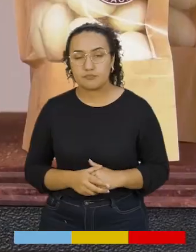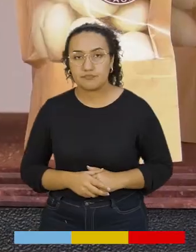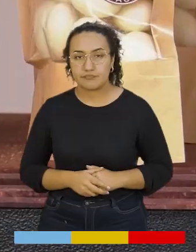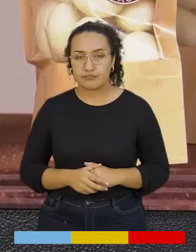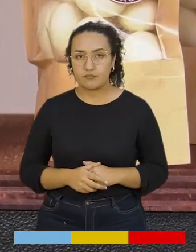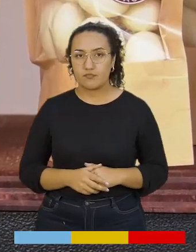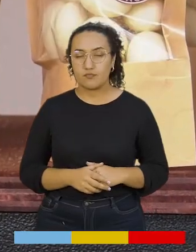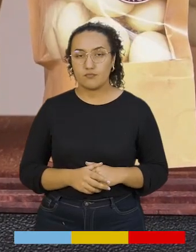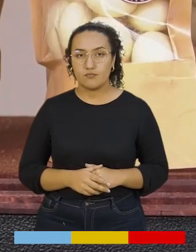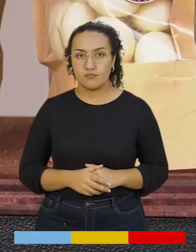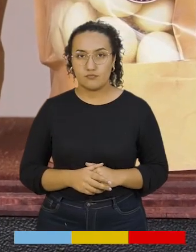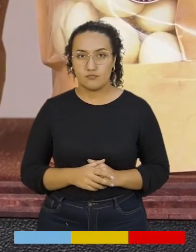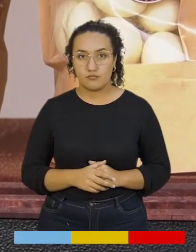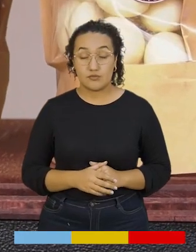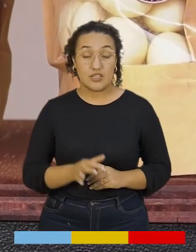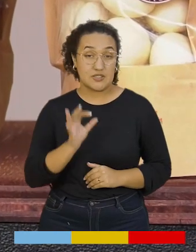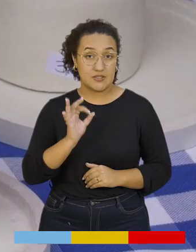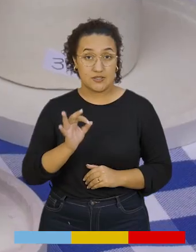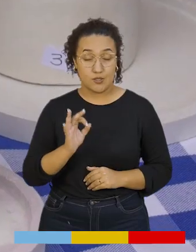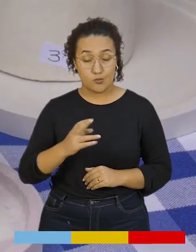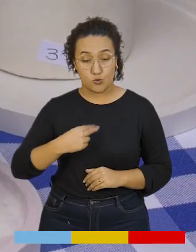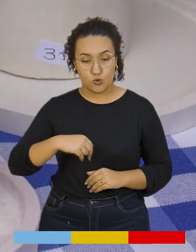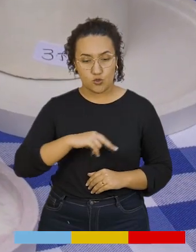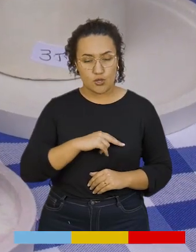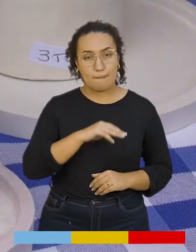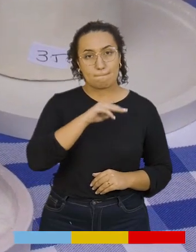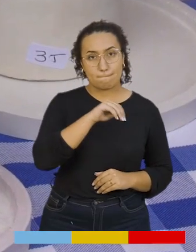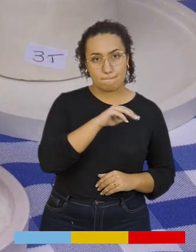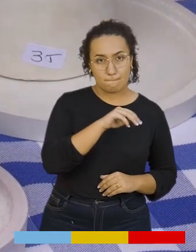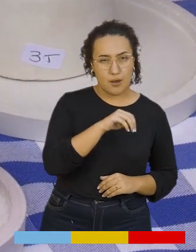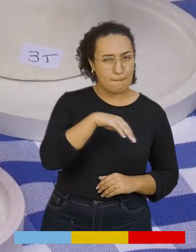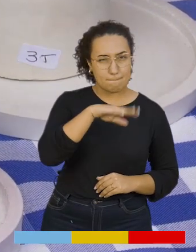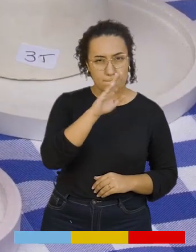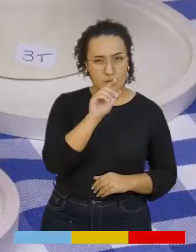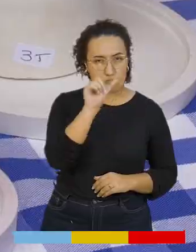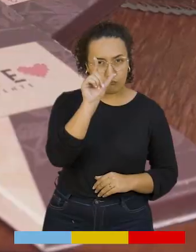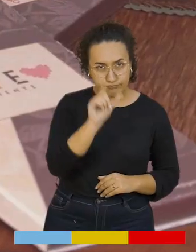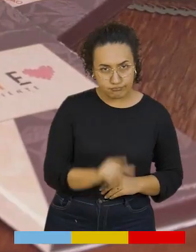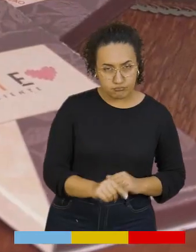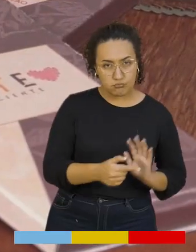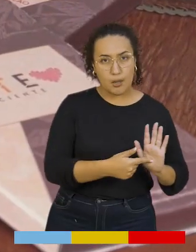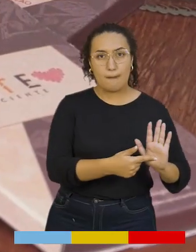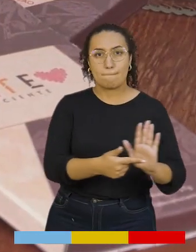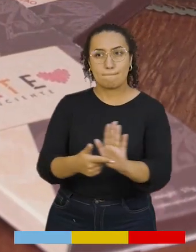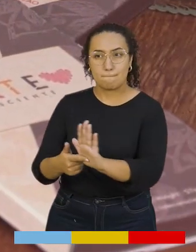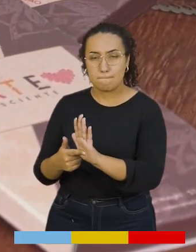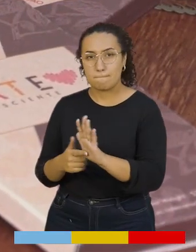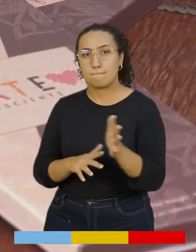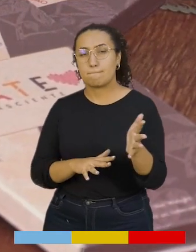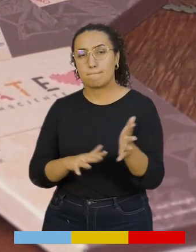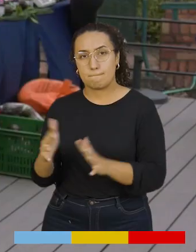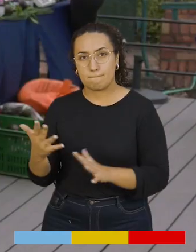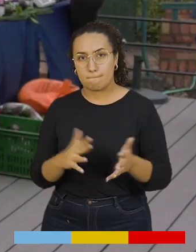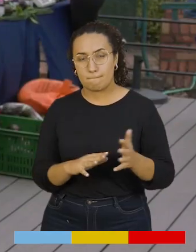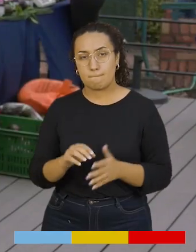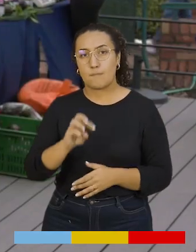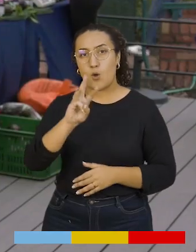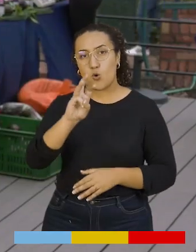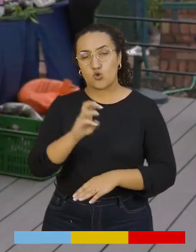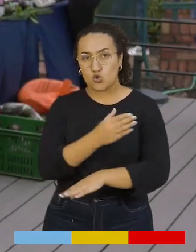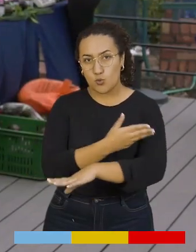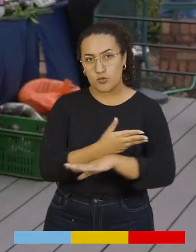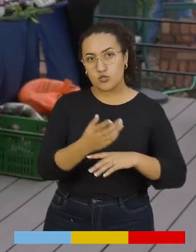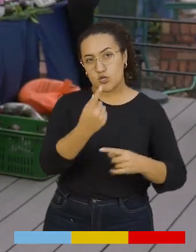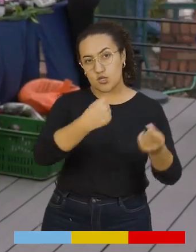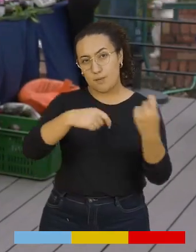200 millones y en promedio, cada vez que hacemos estos eventos, los días martes principalmente, se logran